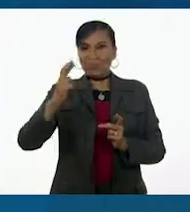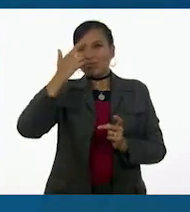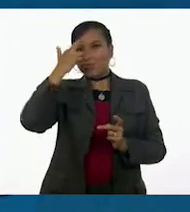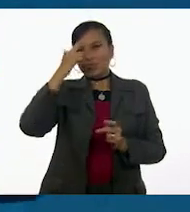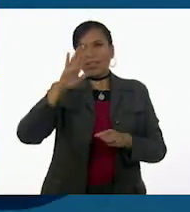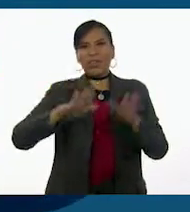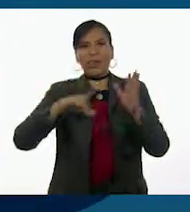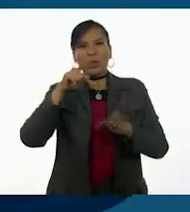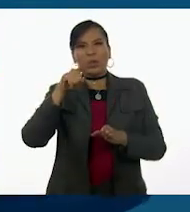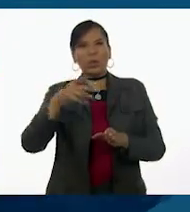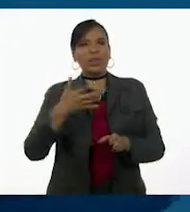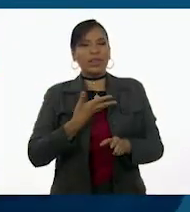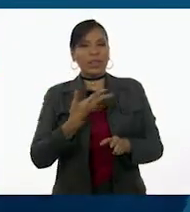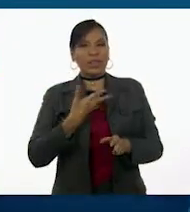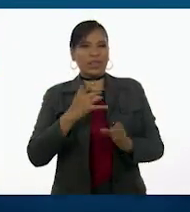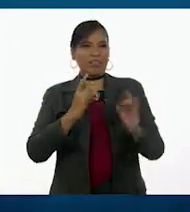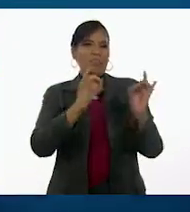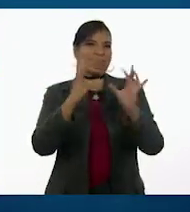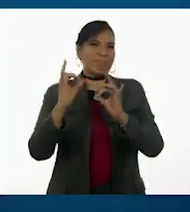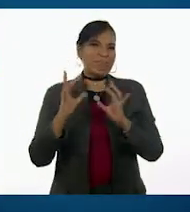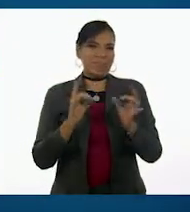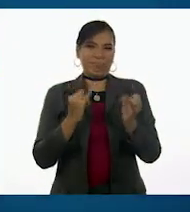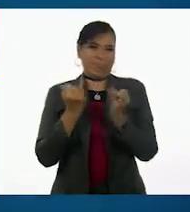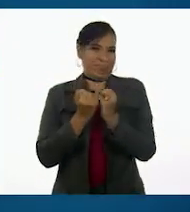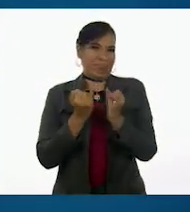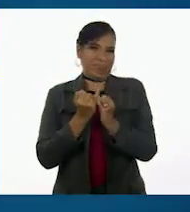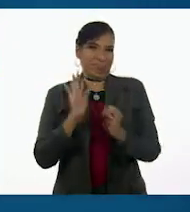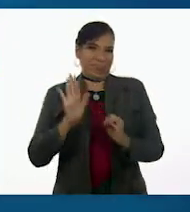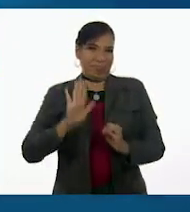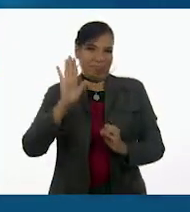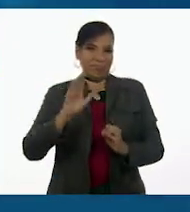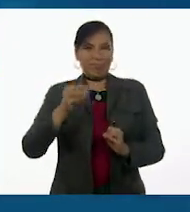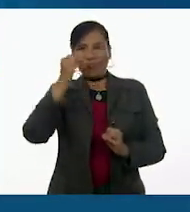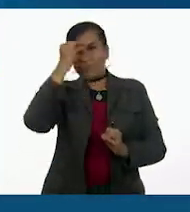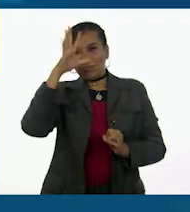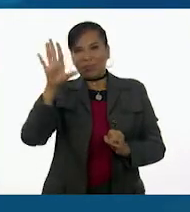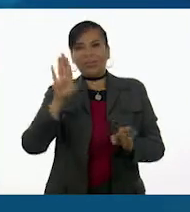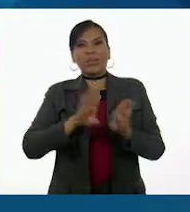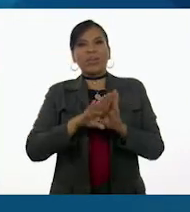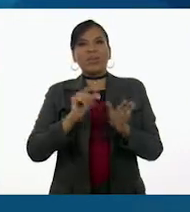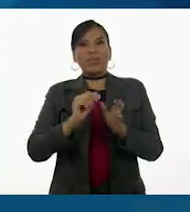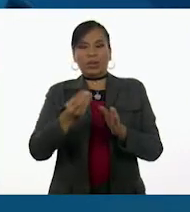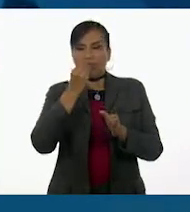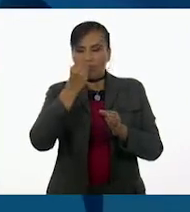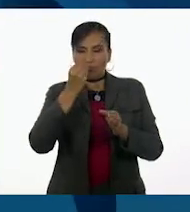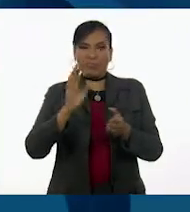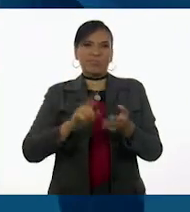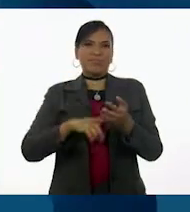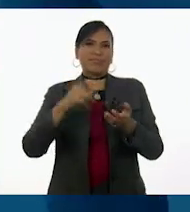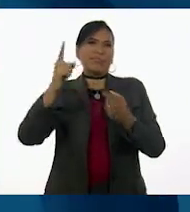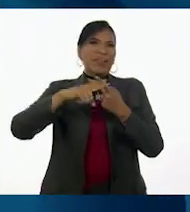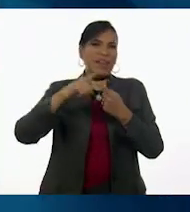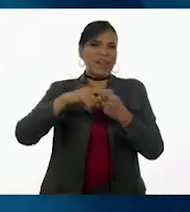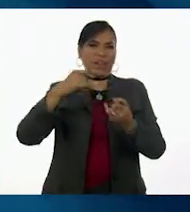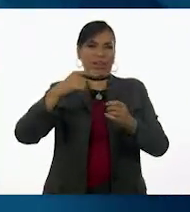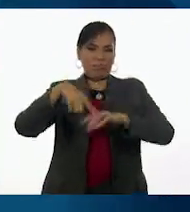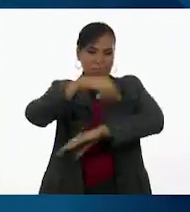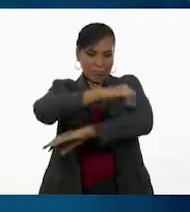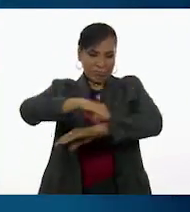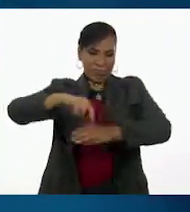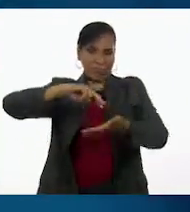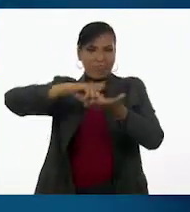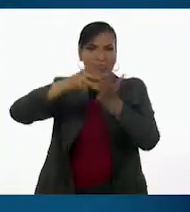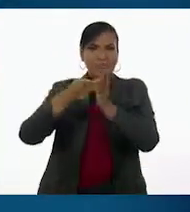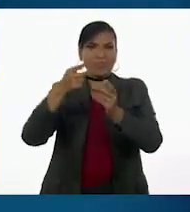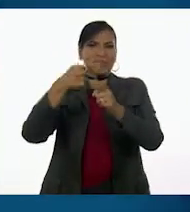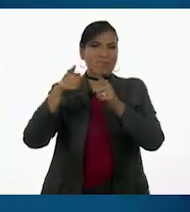la vez en que tú estuviste en una situación parecida. Olvidaste el lunch, la tarea, el juego de geometría, o se te rompieron